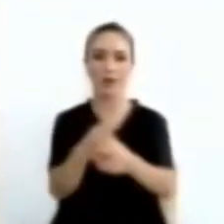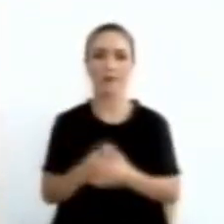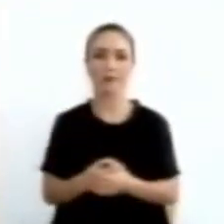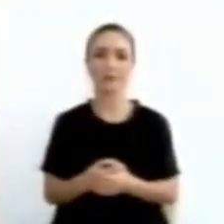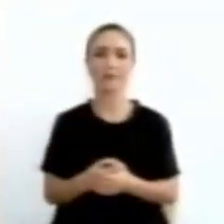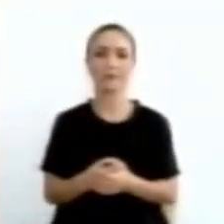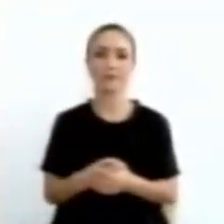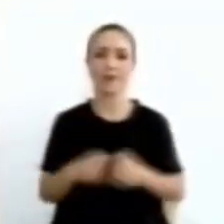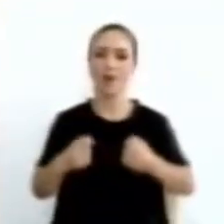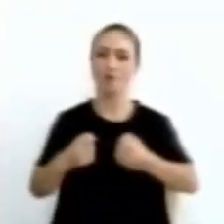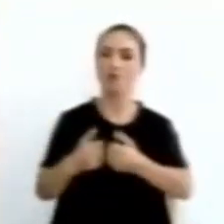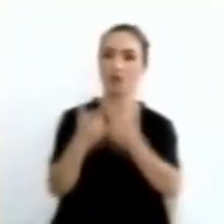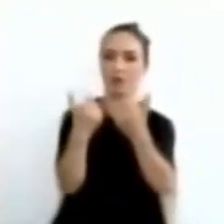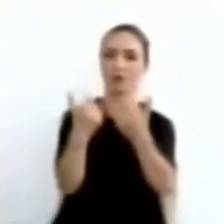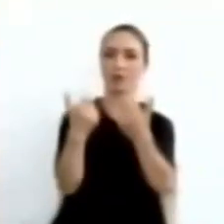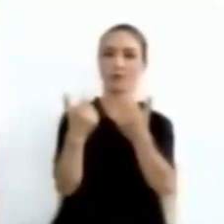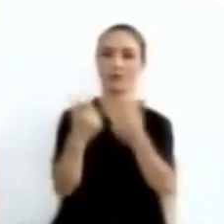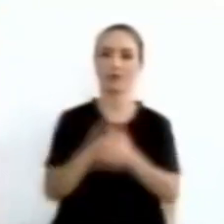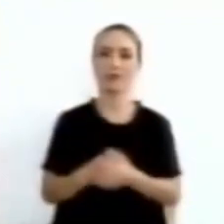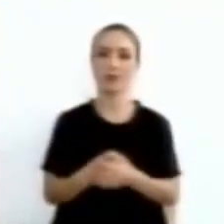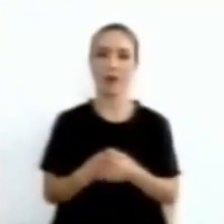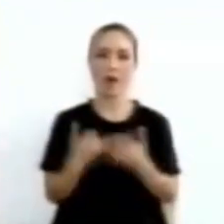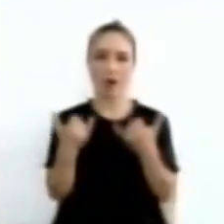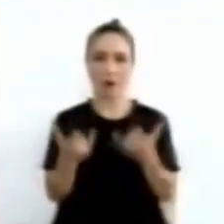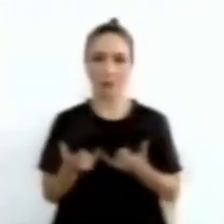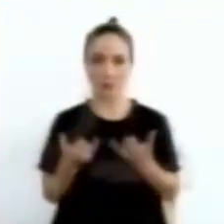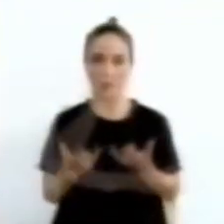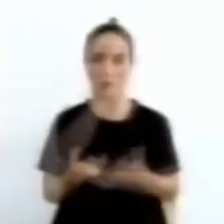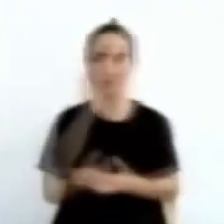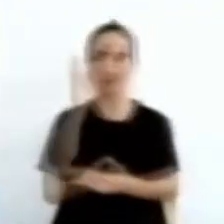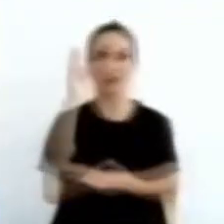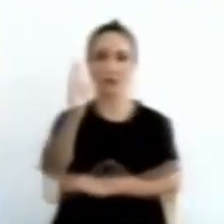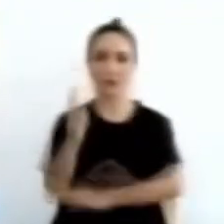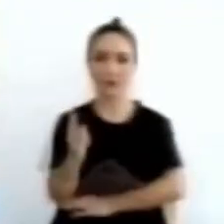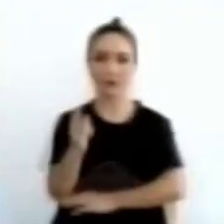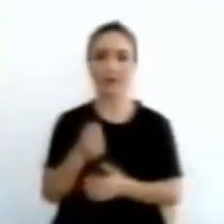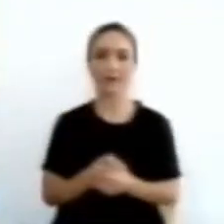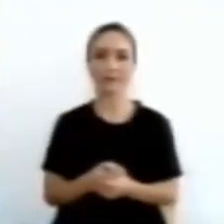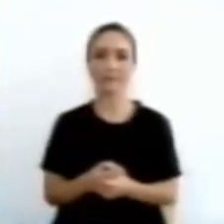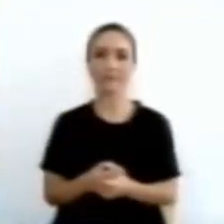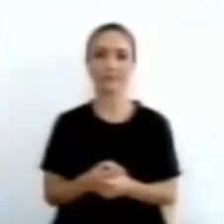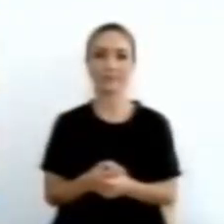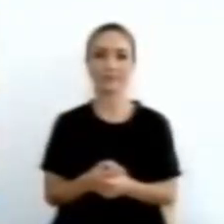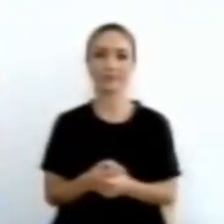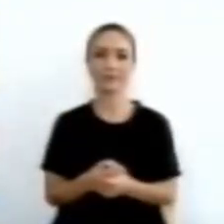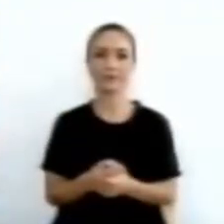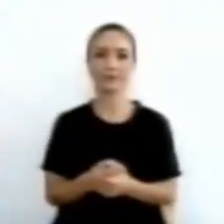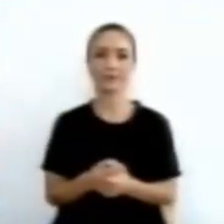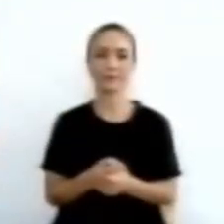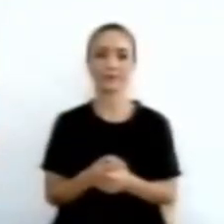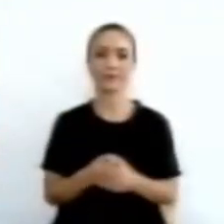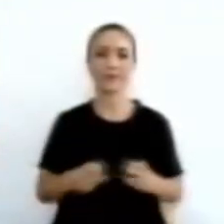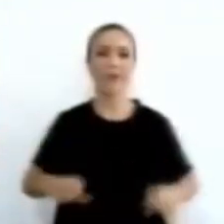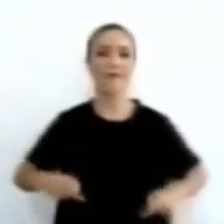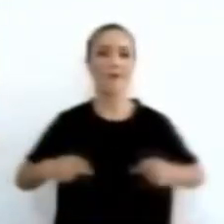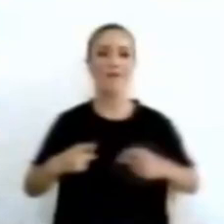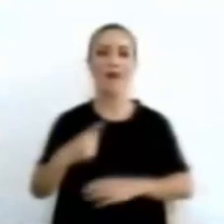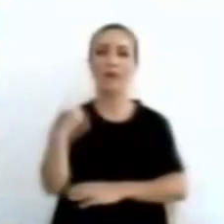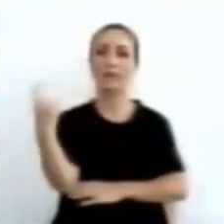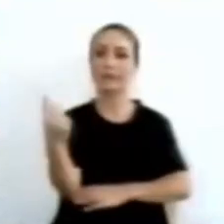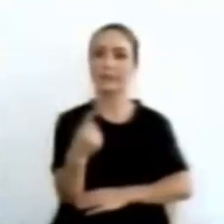desafíos de la actualidad entre nosotros. Hoy se celebraron los